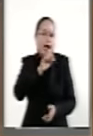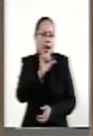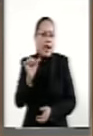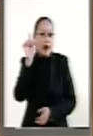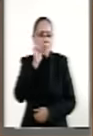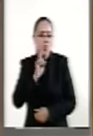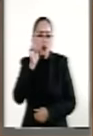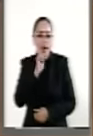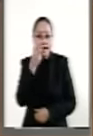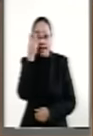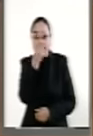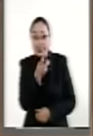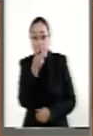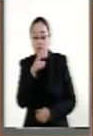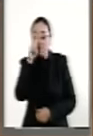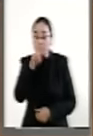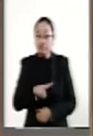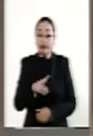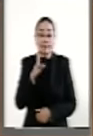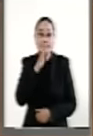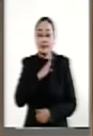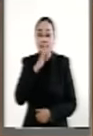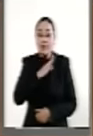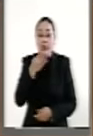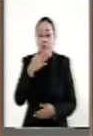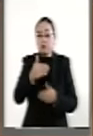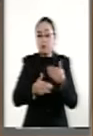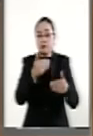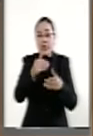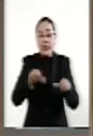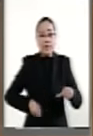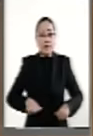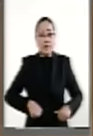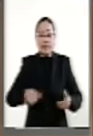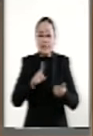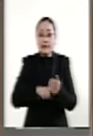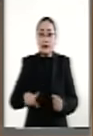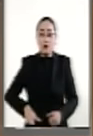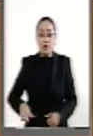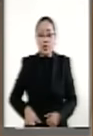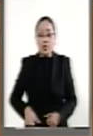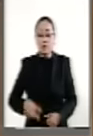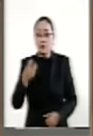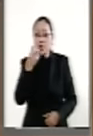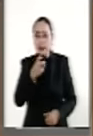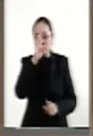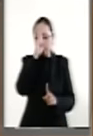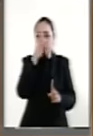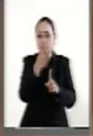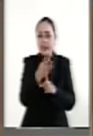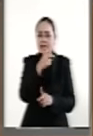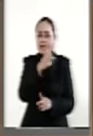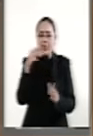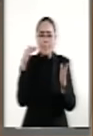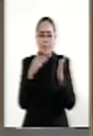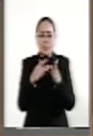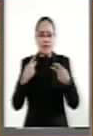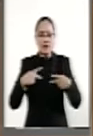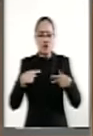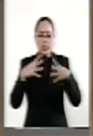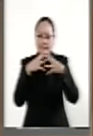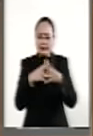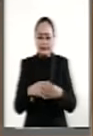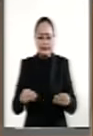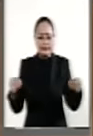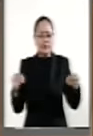hechos reprobables que tienen que ver con el quehacer del gobierno. En el centro de esos cien mil desaparecidos